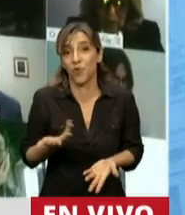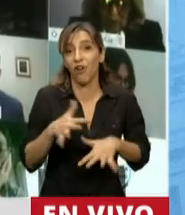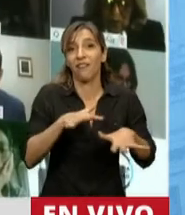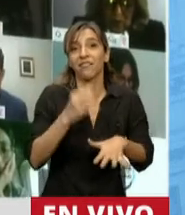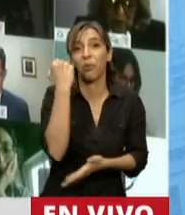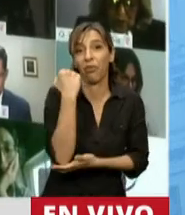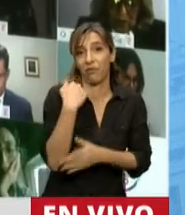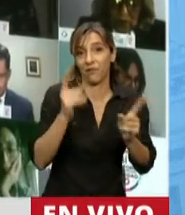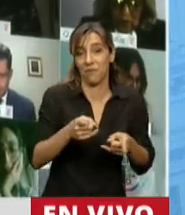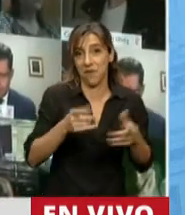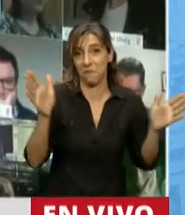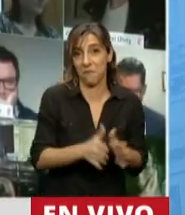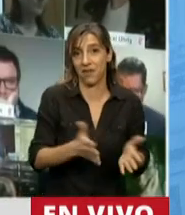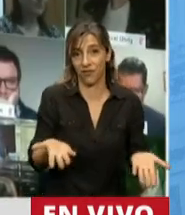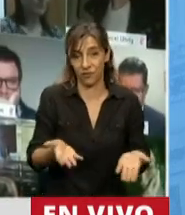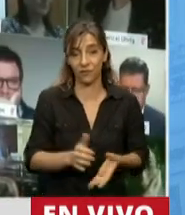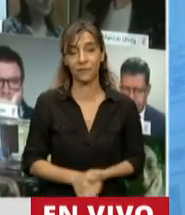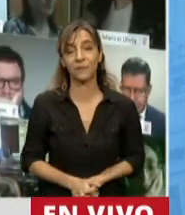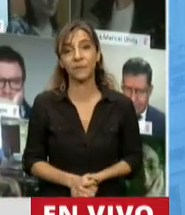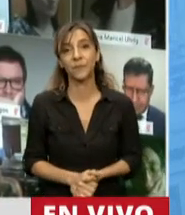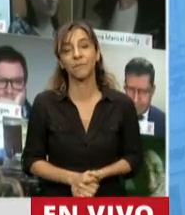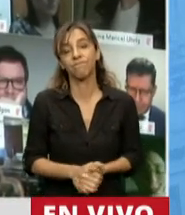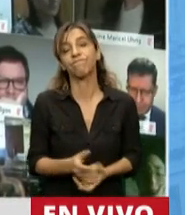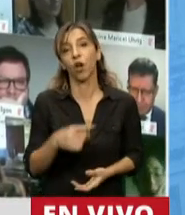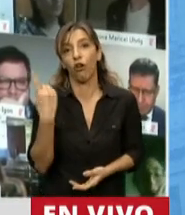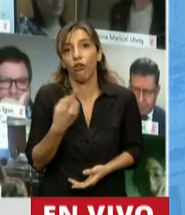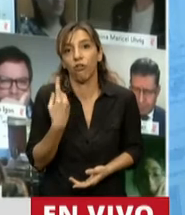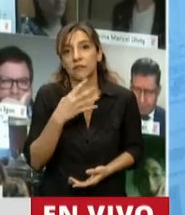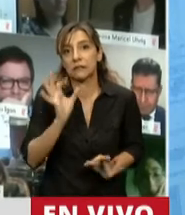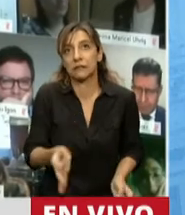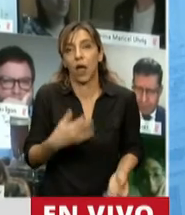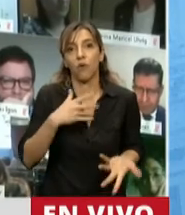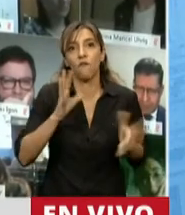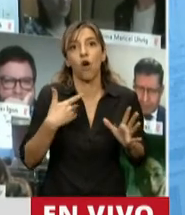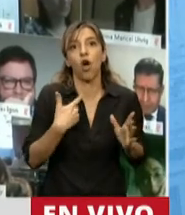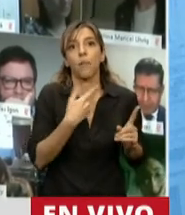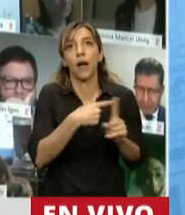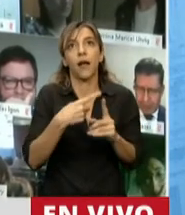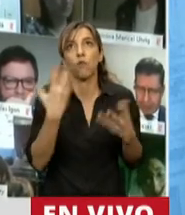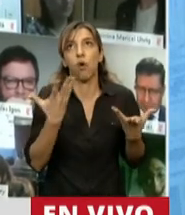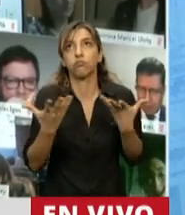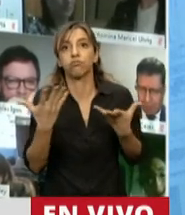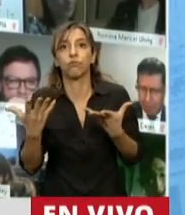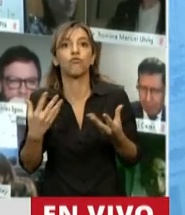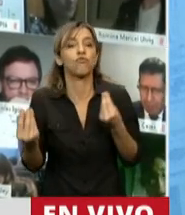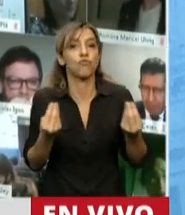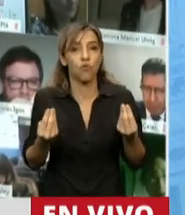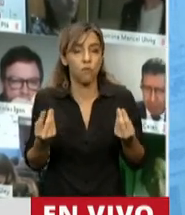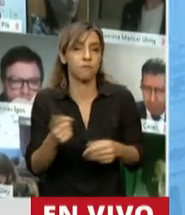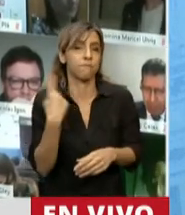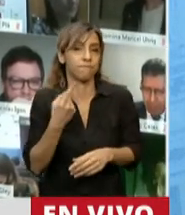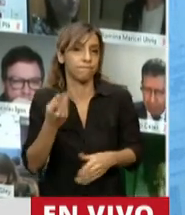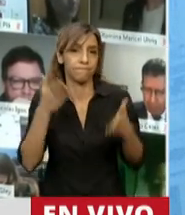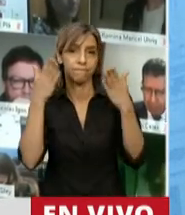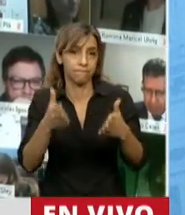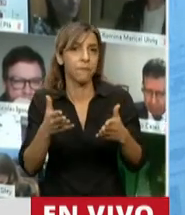económica. Sabemos que de esta ecuación se sale, no habiendo crédito, a partir de una fuerte emisión monetaria. Esto